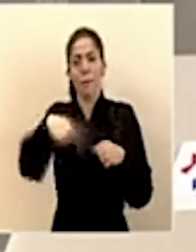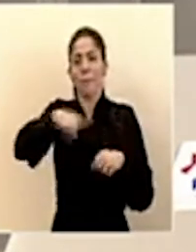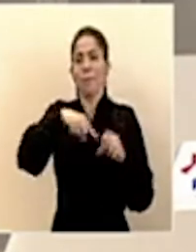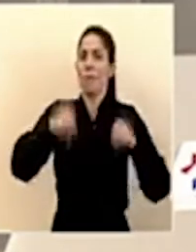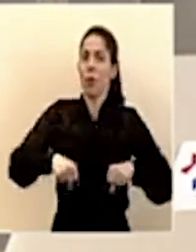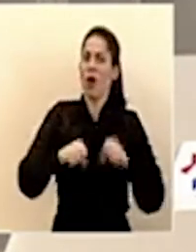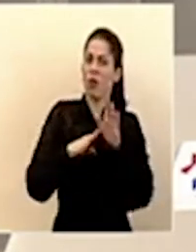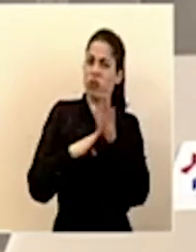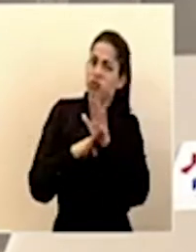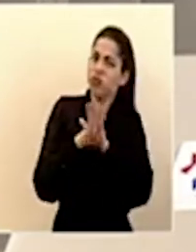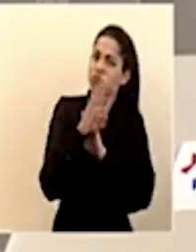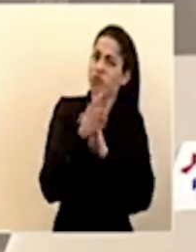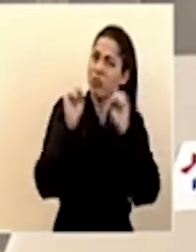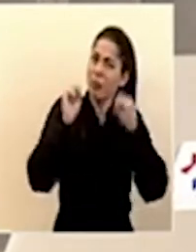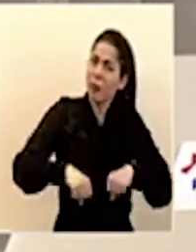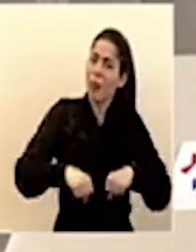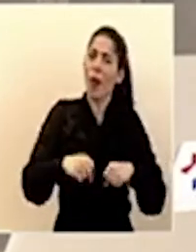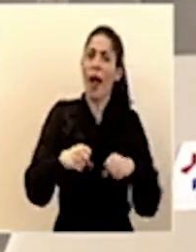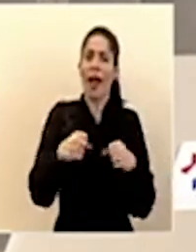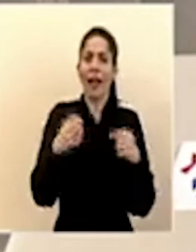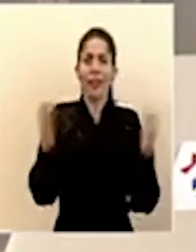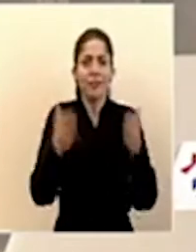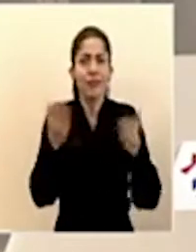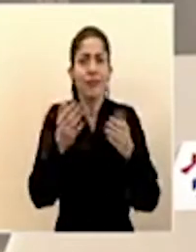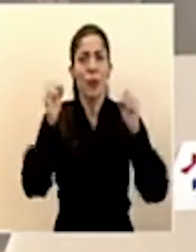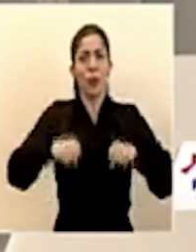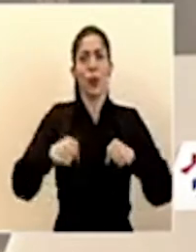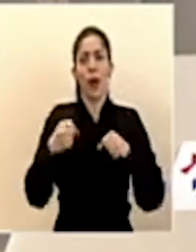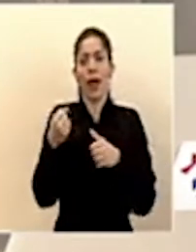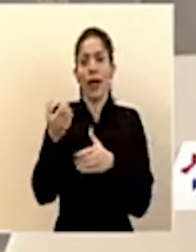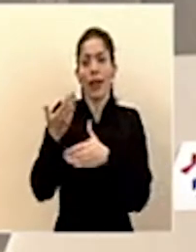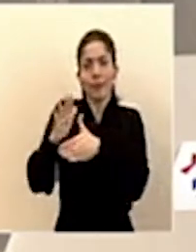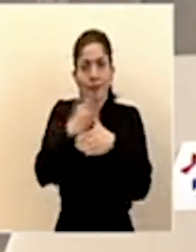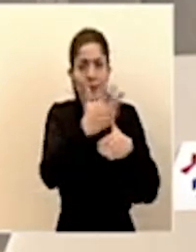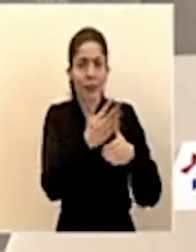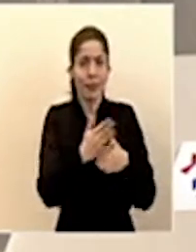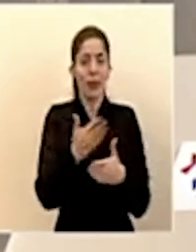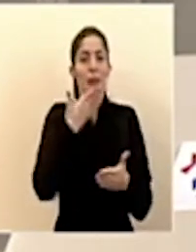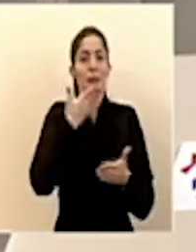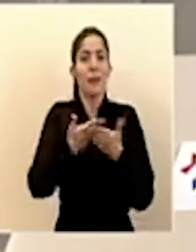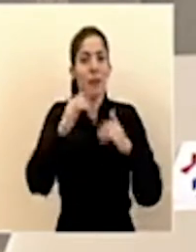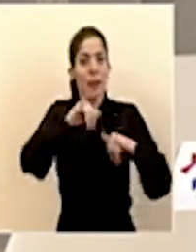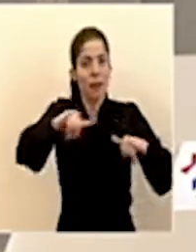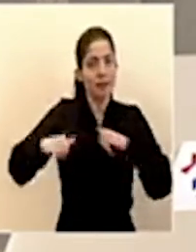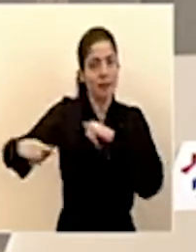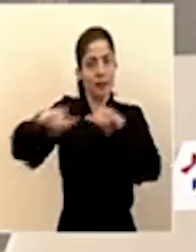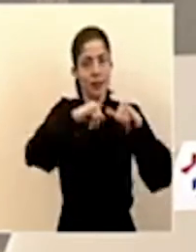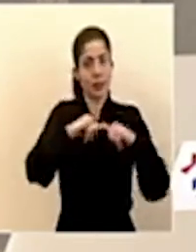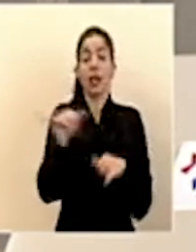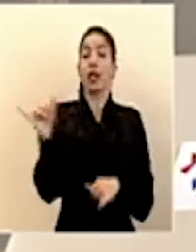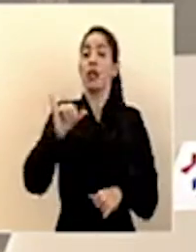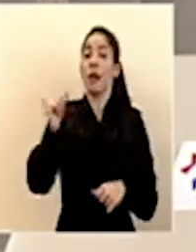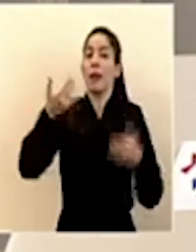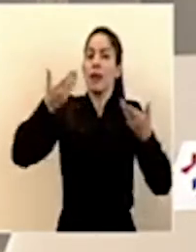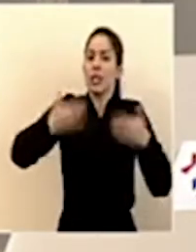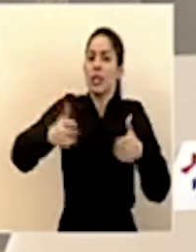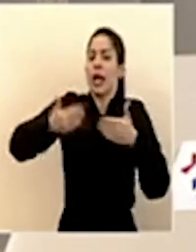que nos hagan despegar, que nos hagan distribuir el bienestar. También hemos estado